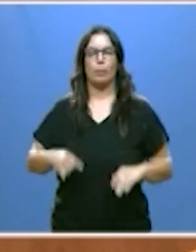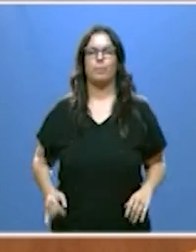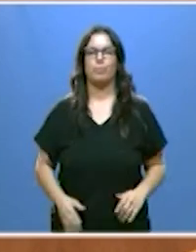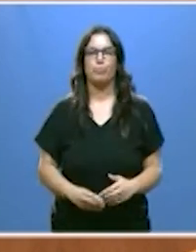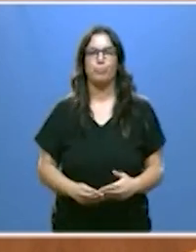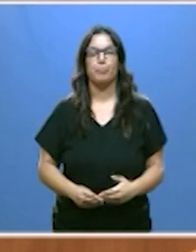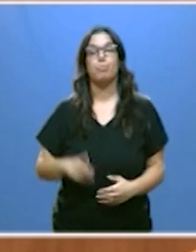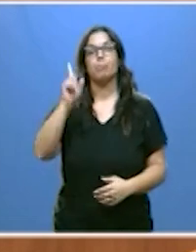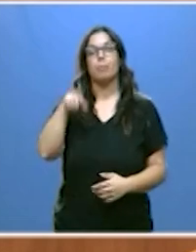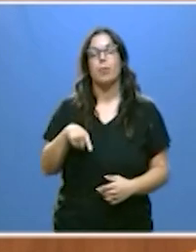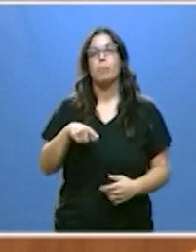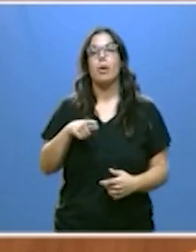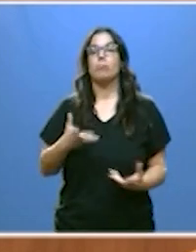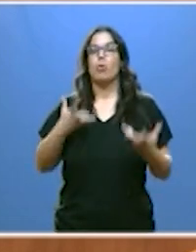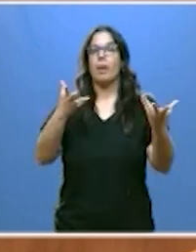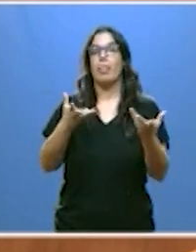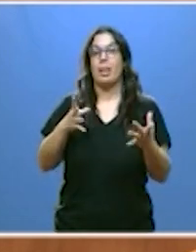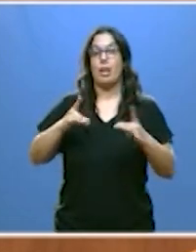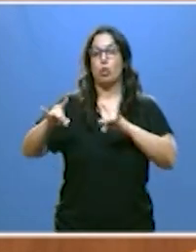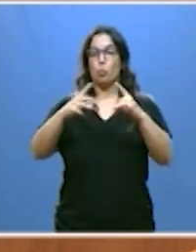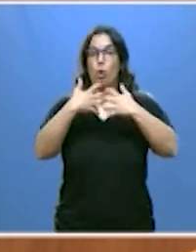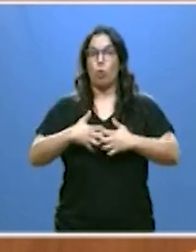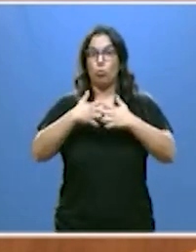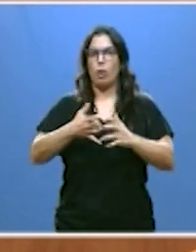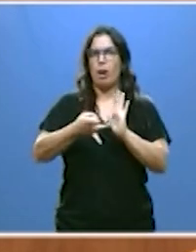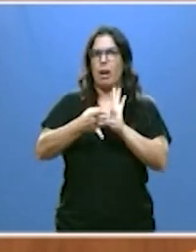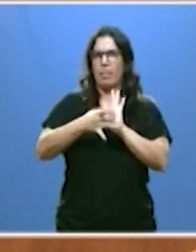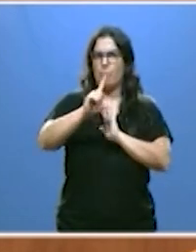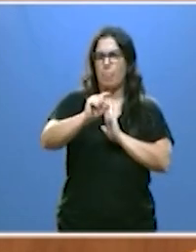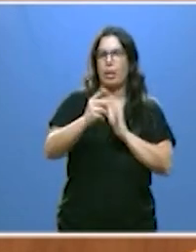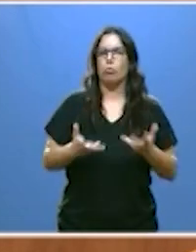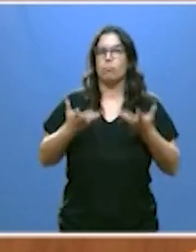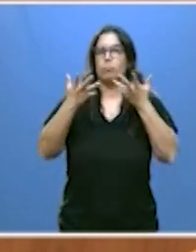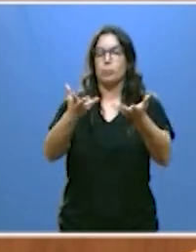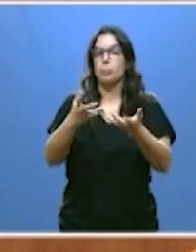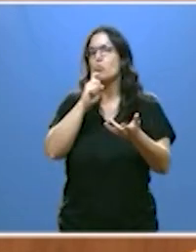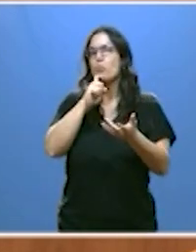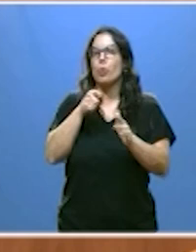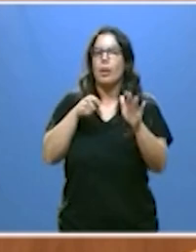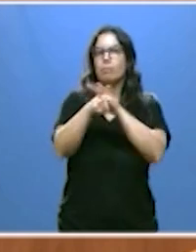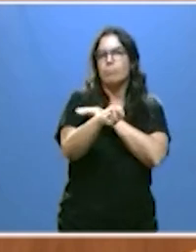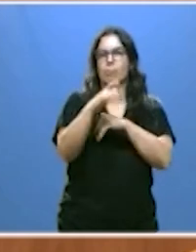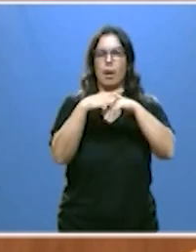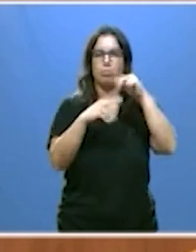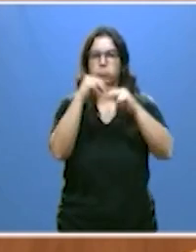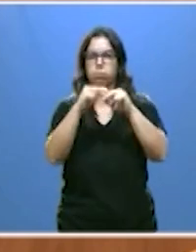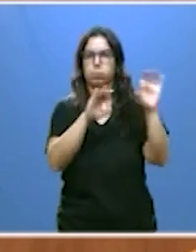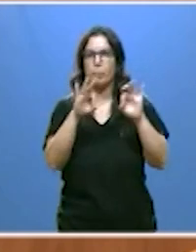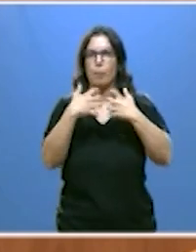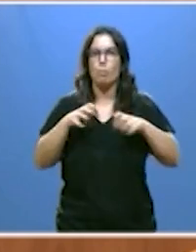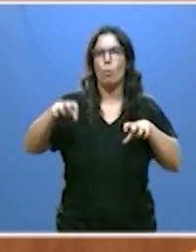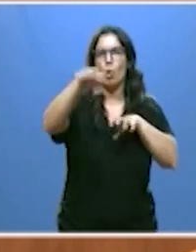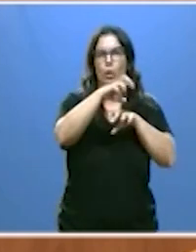y facilitando suelo industrial de calidad a bajo precio invirtiendo en nuevos polígonos y en ampliación y